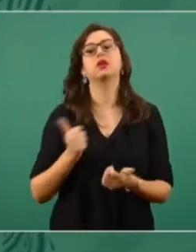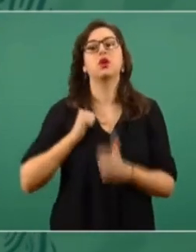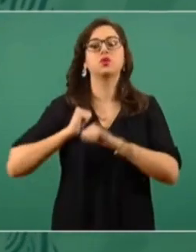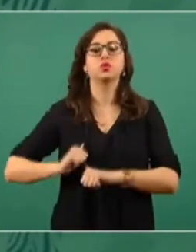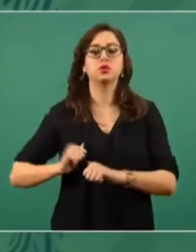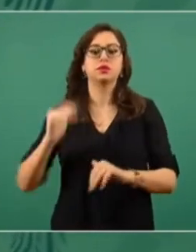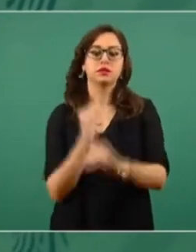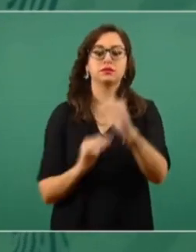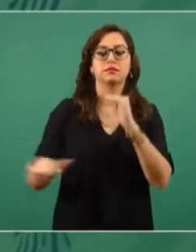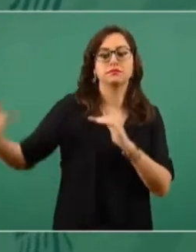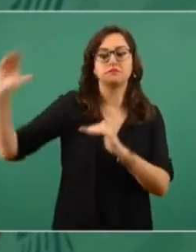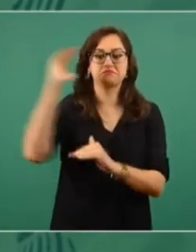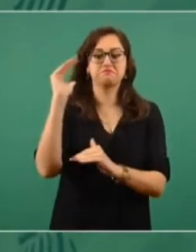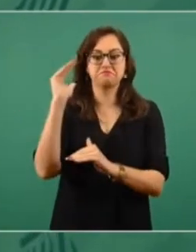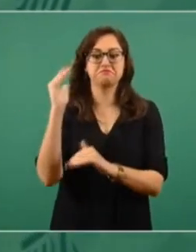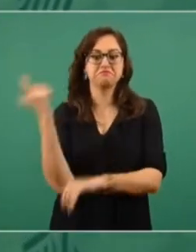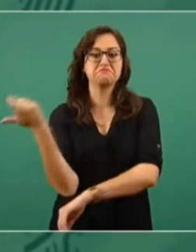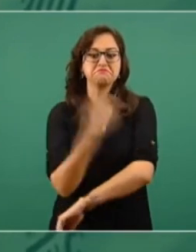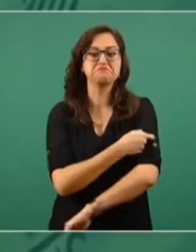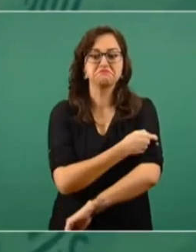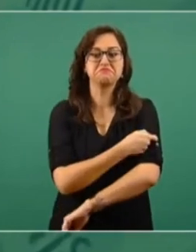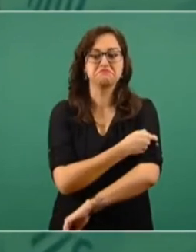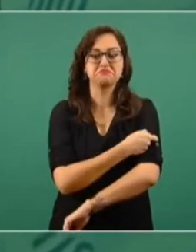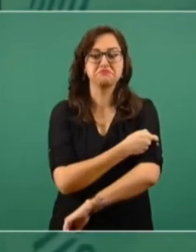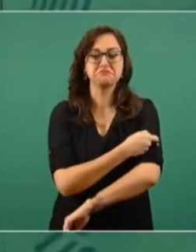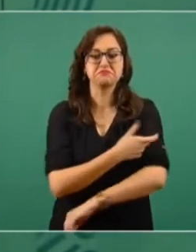se vacunaron.